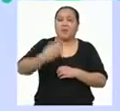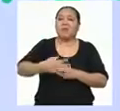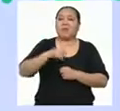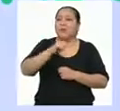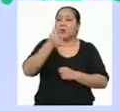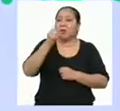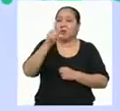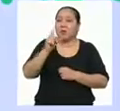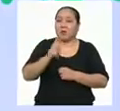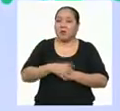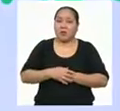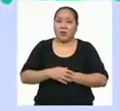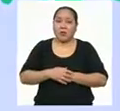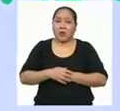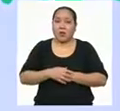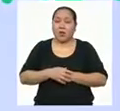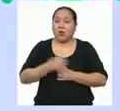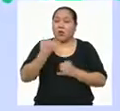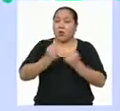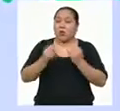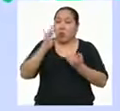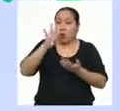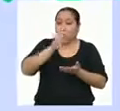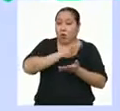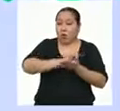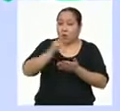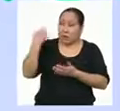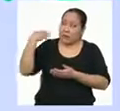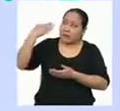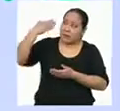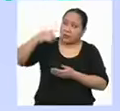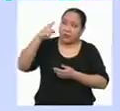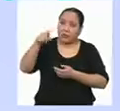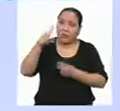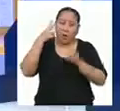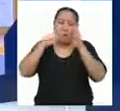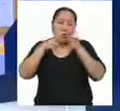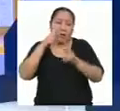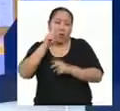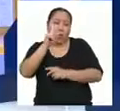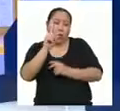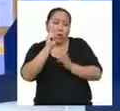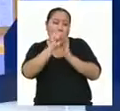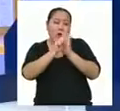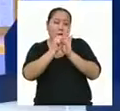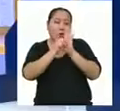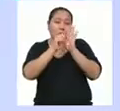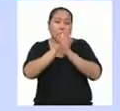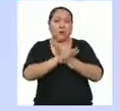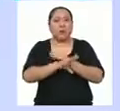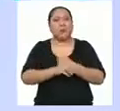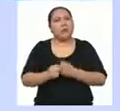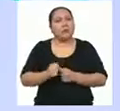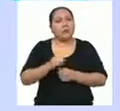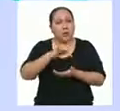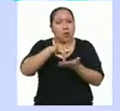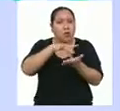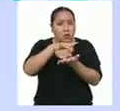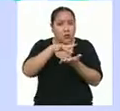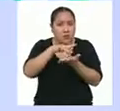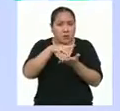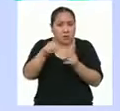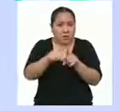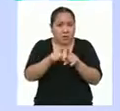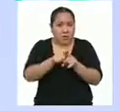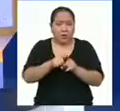pregunta. ¿En los últimos cuatro meses usted ha visto alguna película? ¿Cuentan los DVDs? ¡Cuentan!